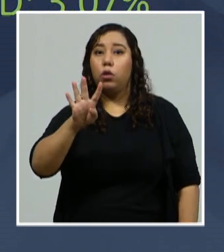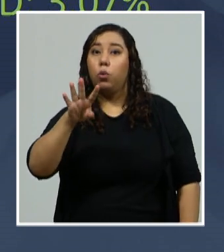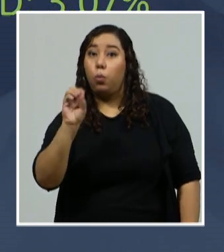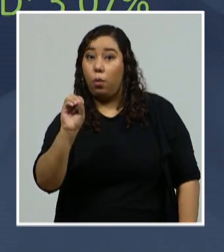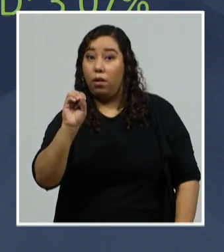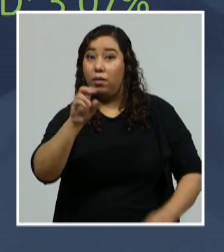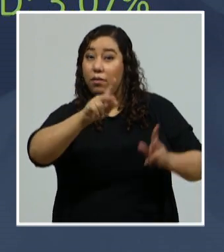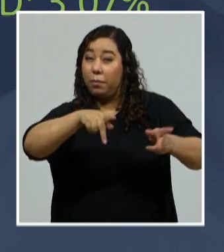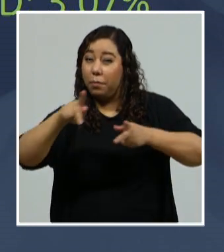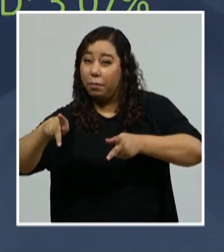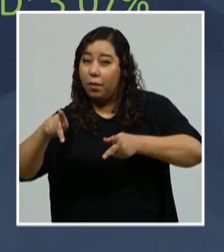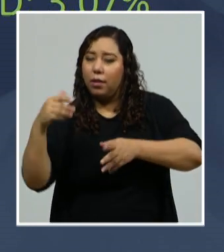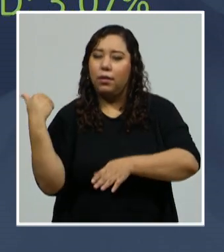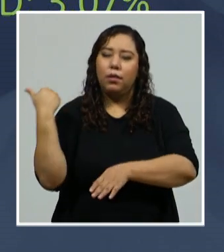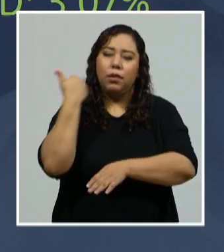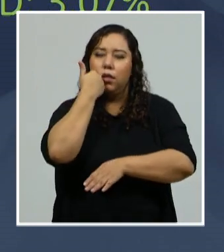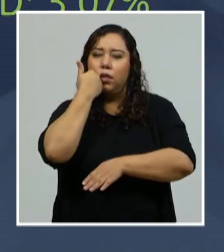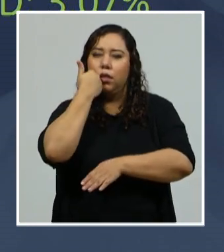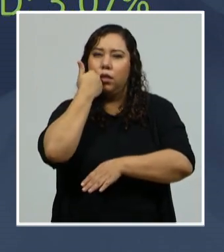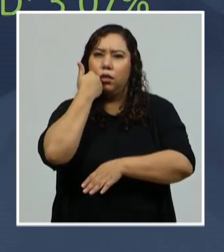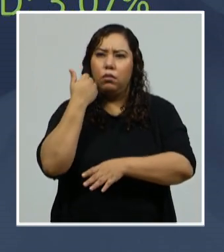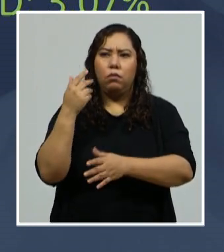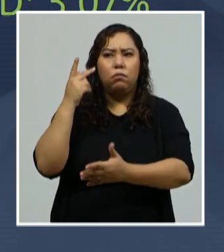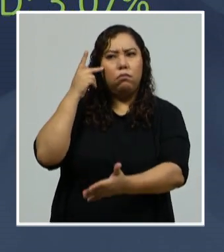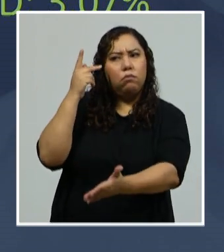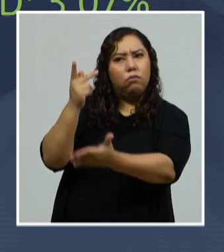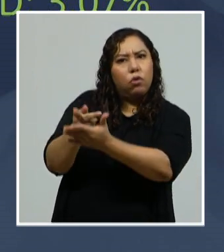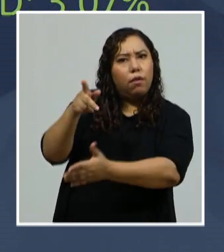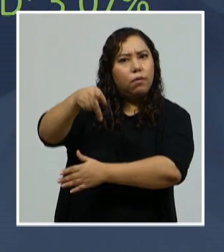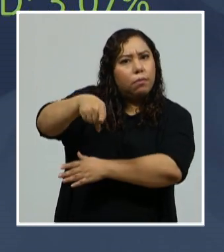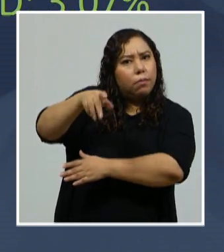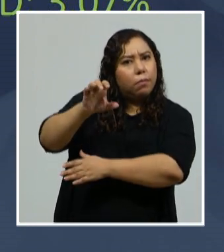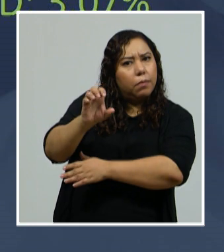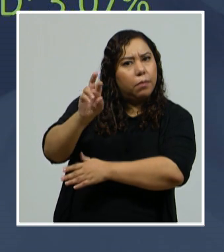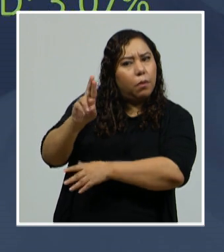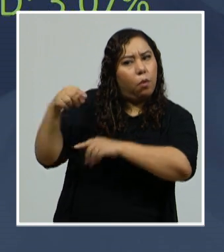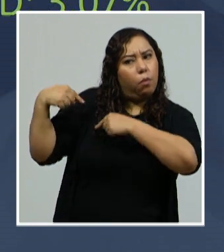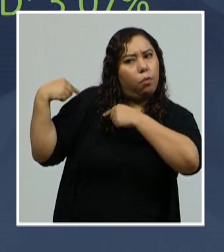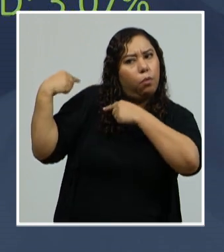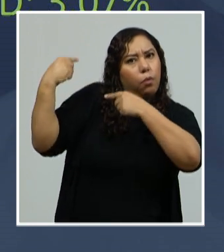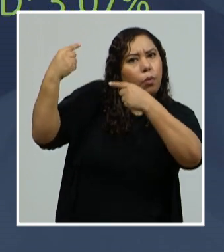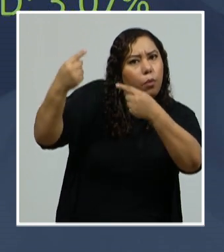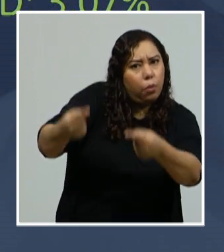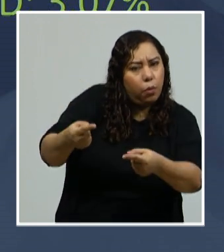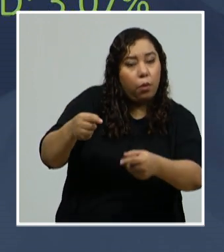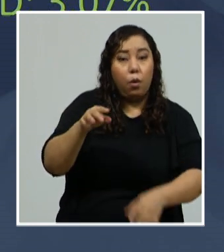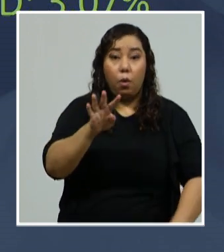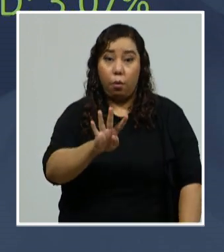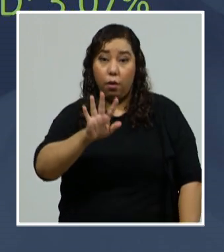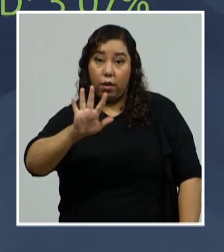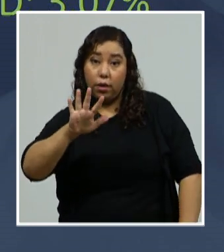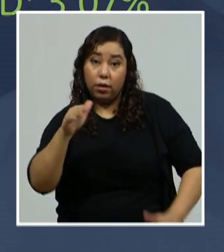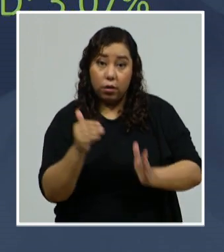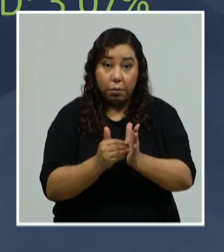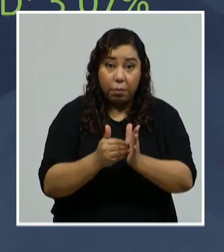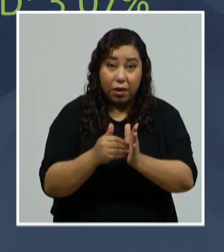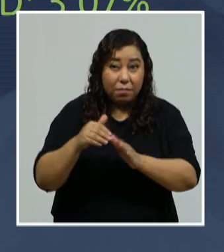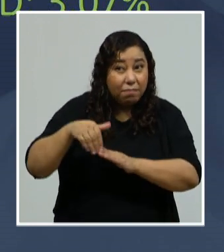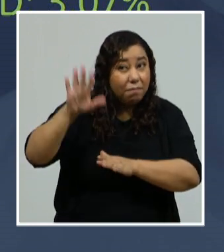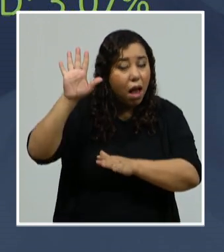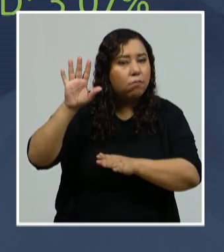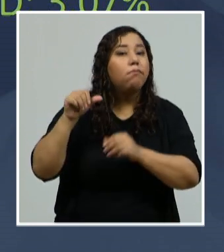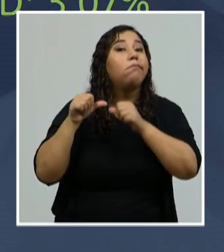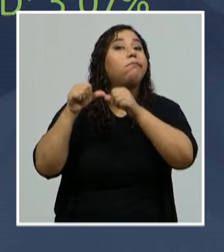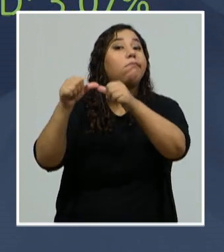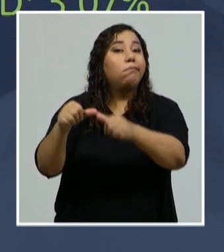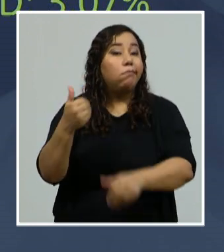diagnosticados por pruebas PCR durante toda la pandemia, de los cuales más de 45,000 continúan activos. Esto